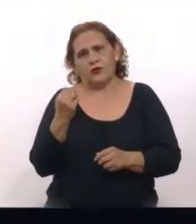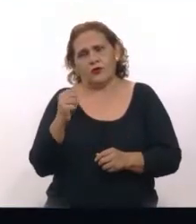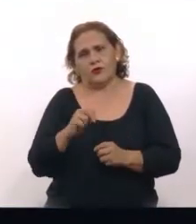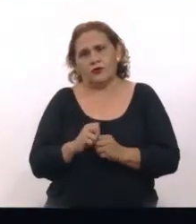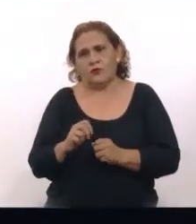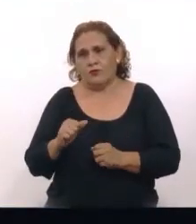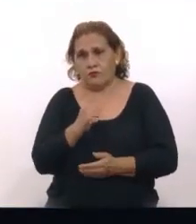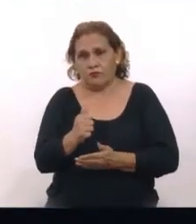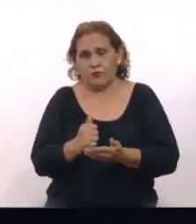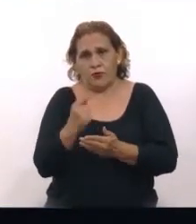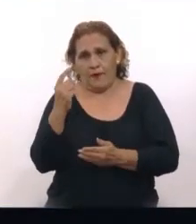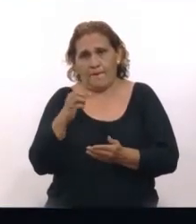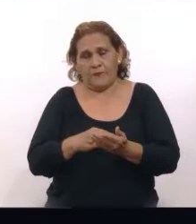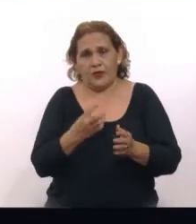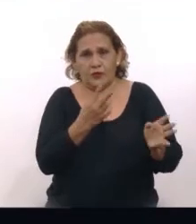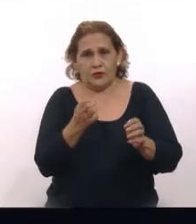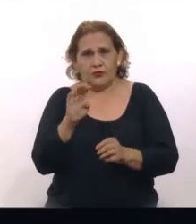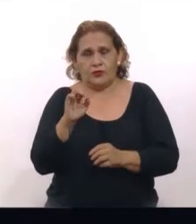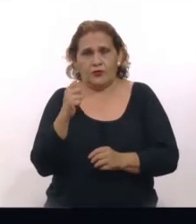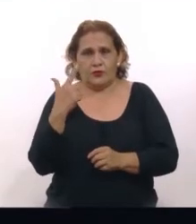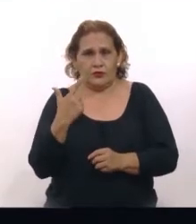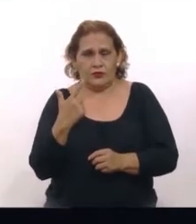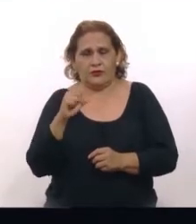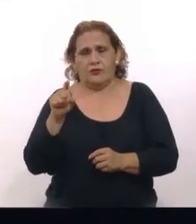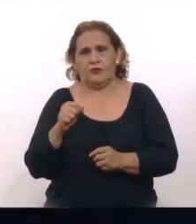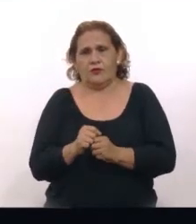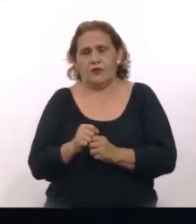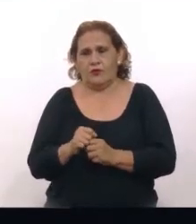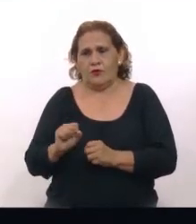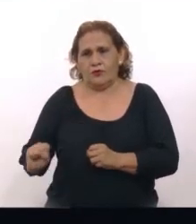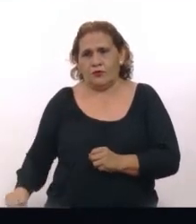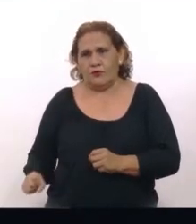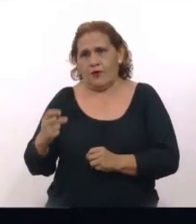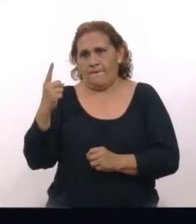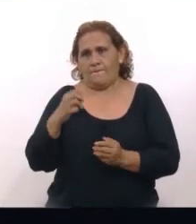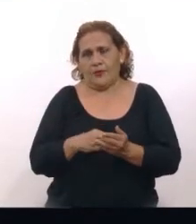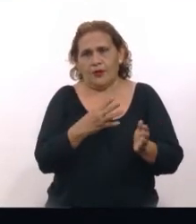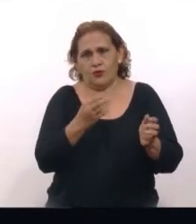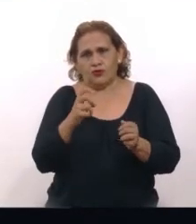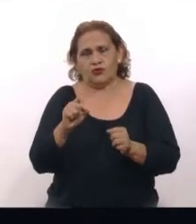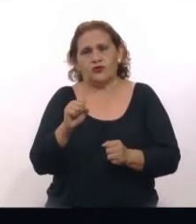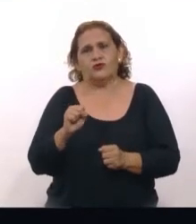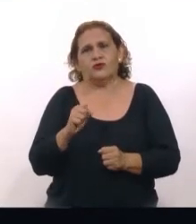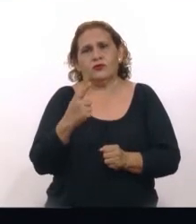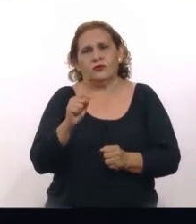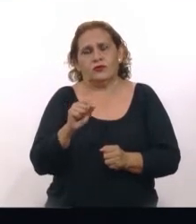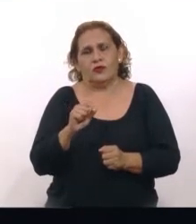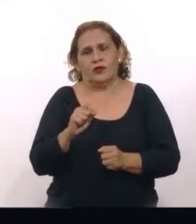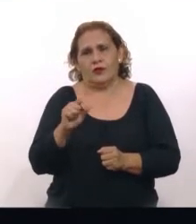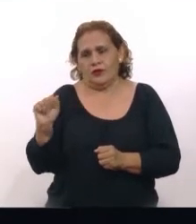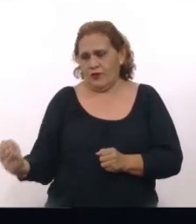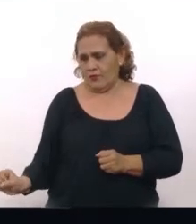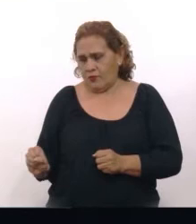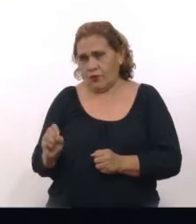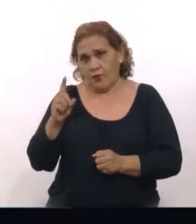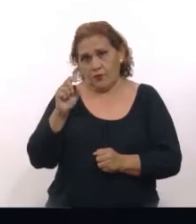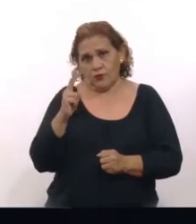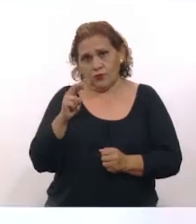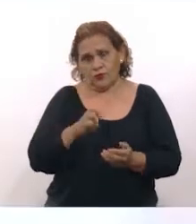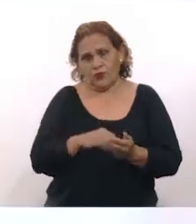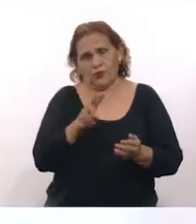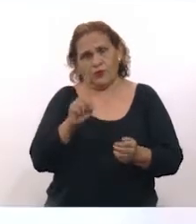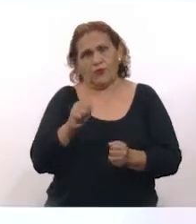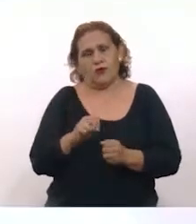en la zona centro, 1353, en la zona sur, 1870, y en la zona poniente, 2855.